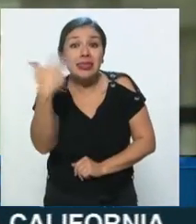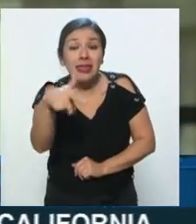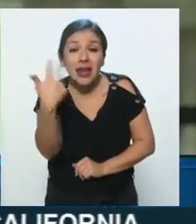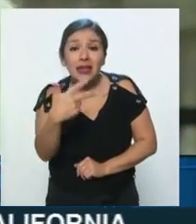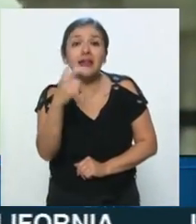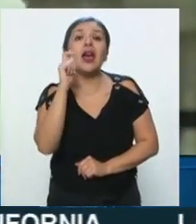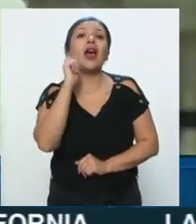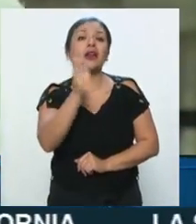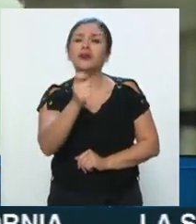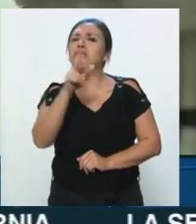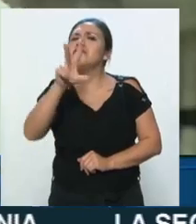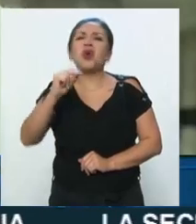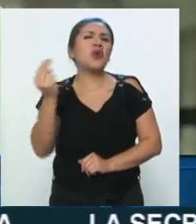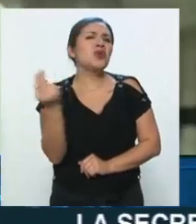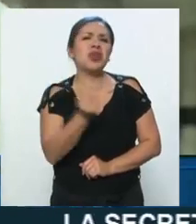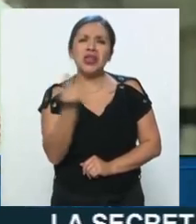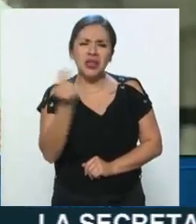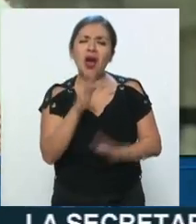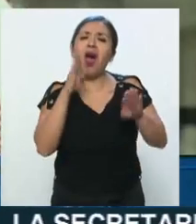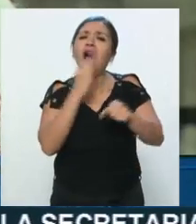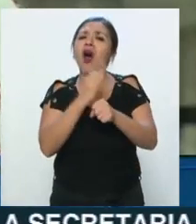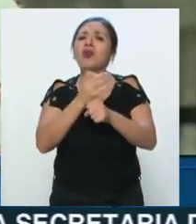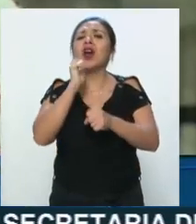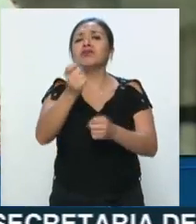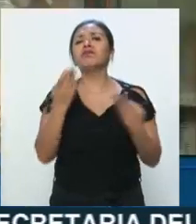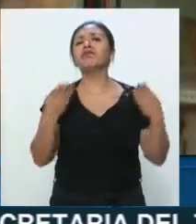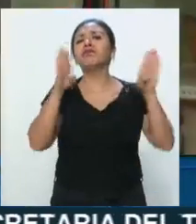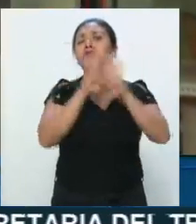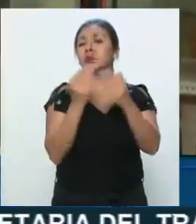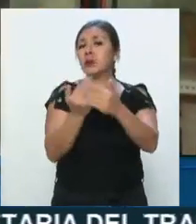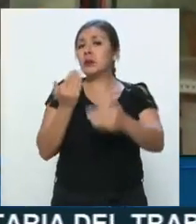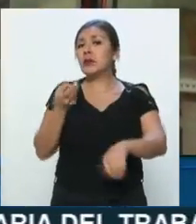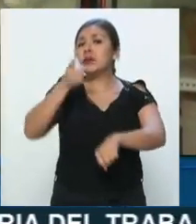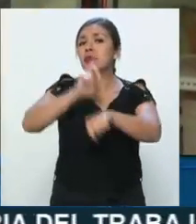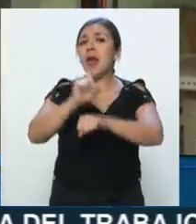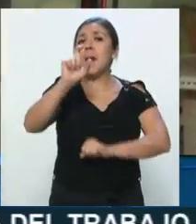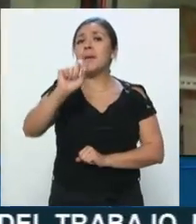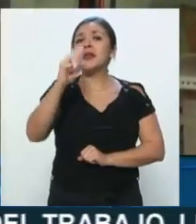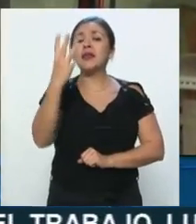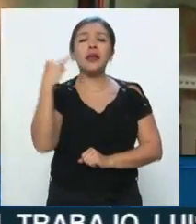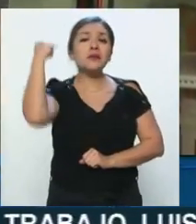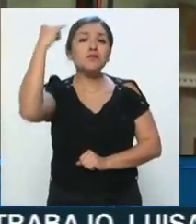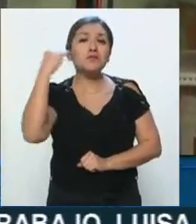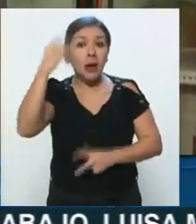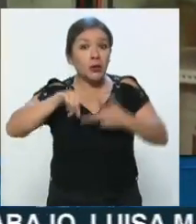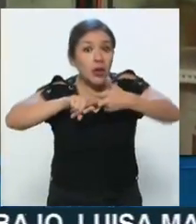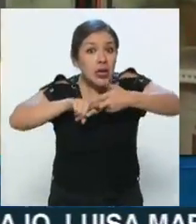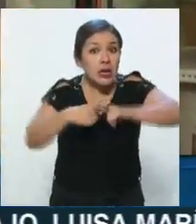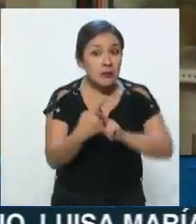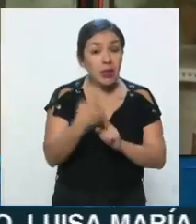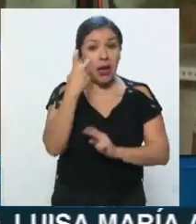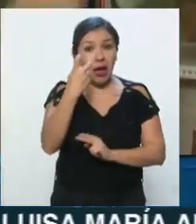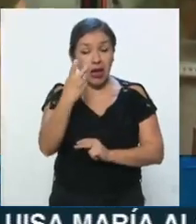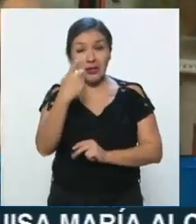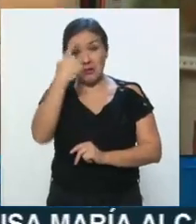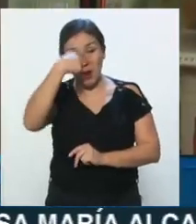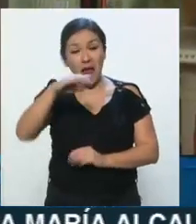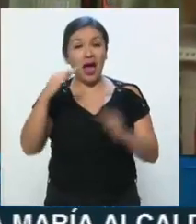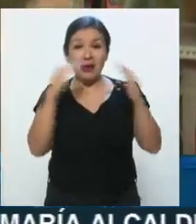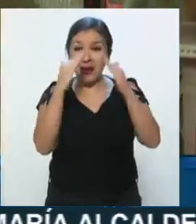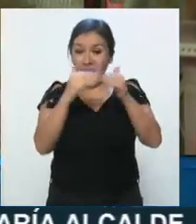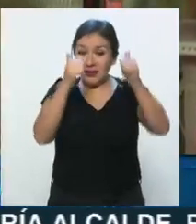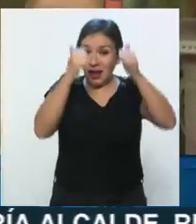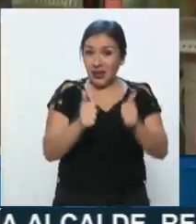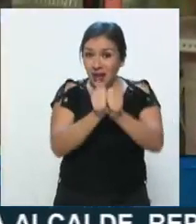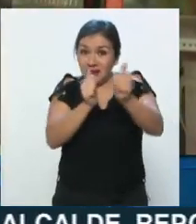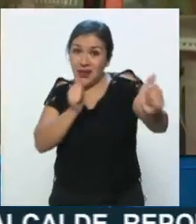son no esenciales y están cerrados desde el 23 de marzo que inició la jornada de sana